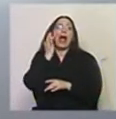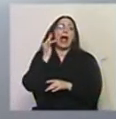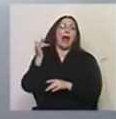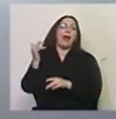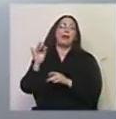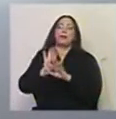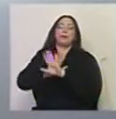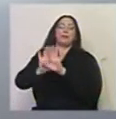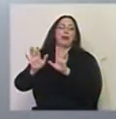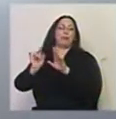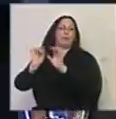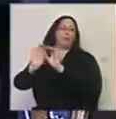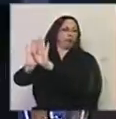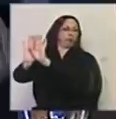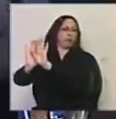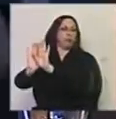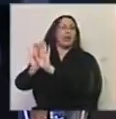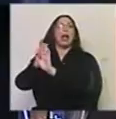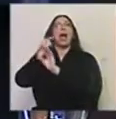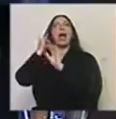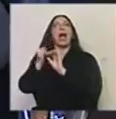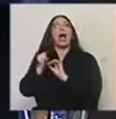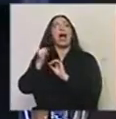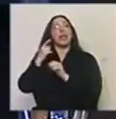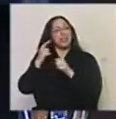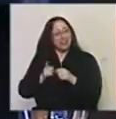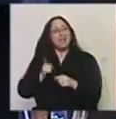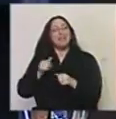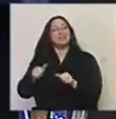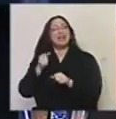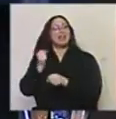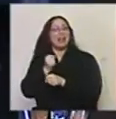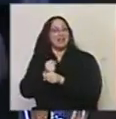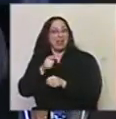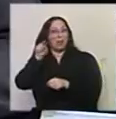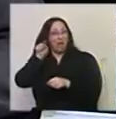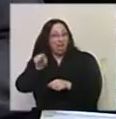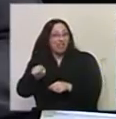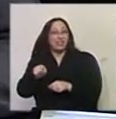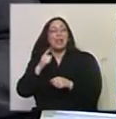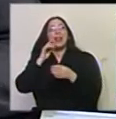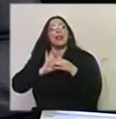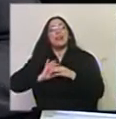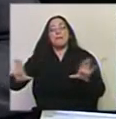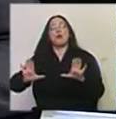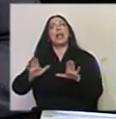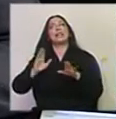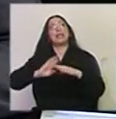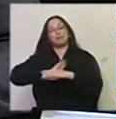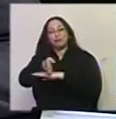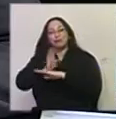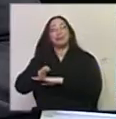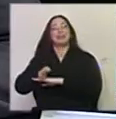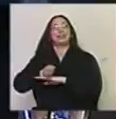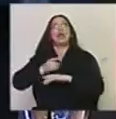nada más. Hay que hacer un trabajo también en este sentido, ¿no? De democratizar el acceso, democratizar